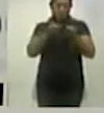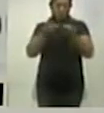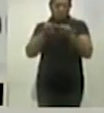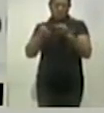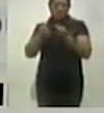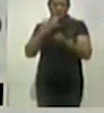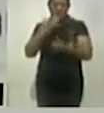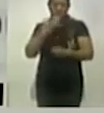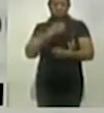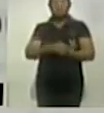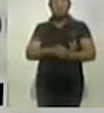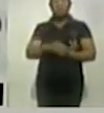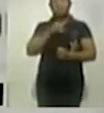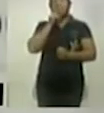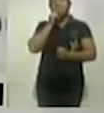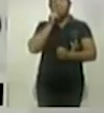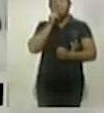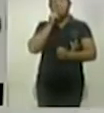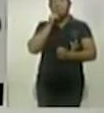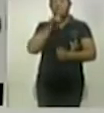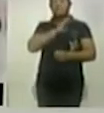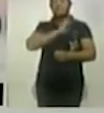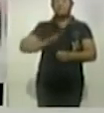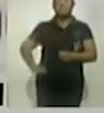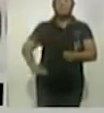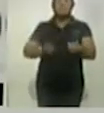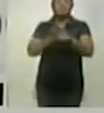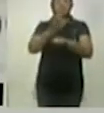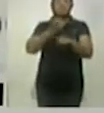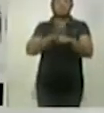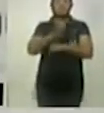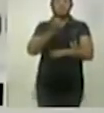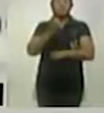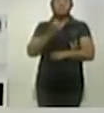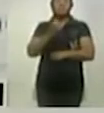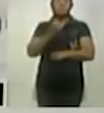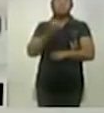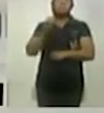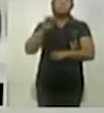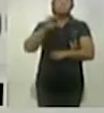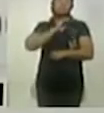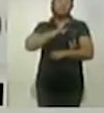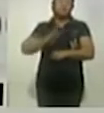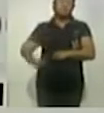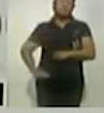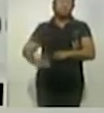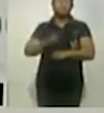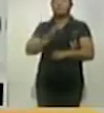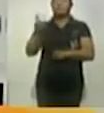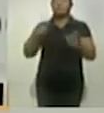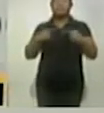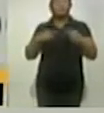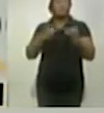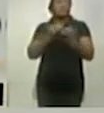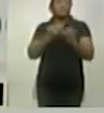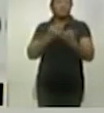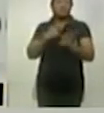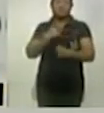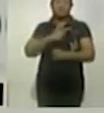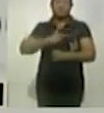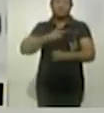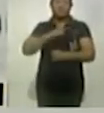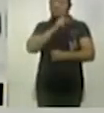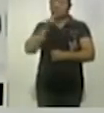autoridades municipales, estatales, federales, y la misma sociedad hoy está participando. Fue un gusto poder ver que toda la gente